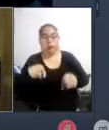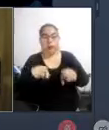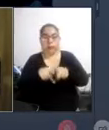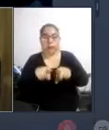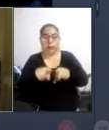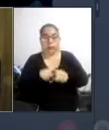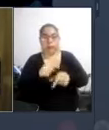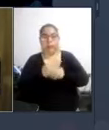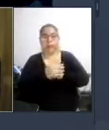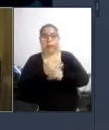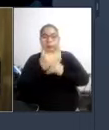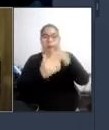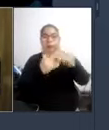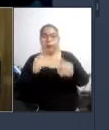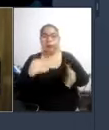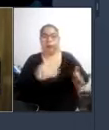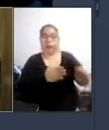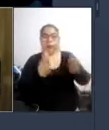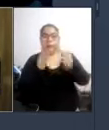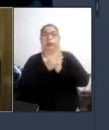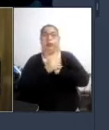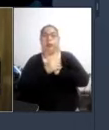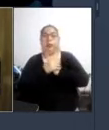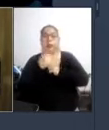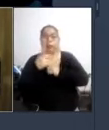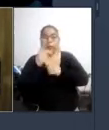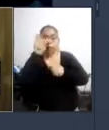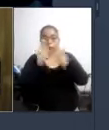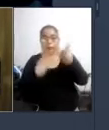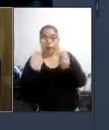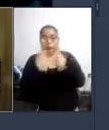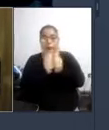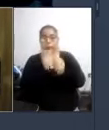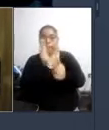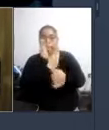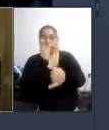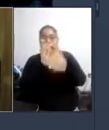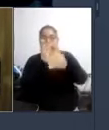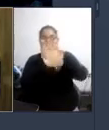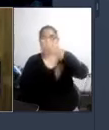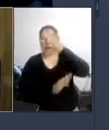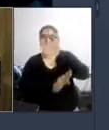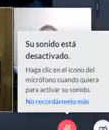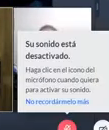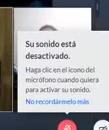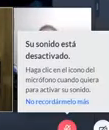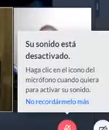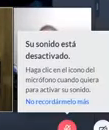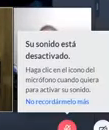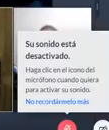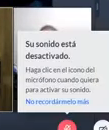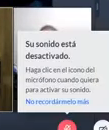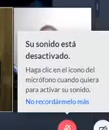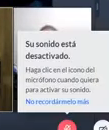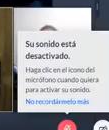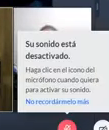desplazamiento y la accesibilidad de las personas con discapacidad sea a la vez